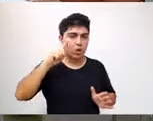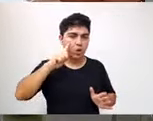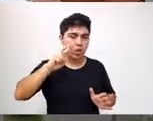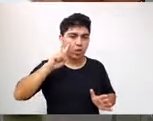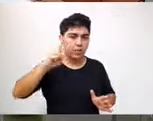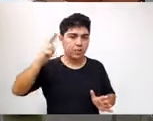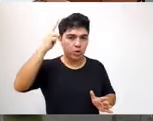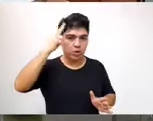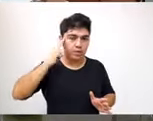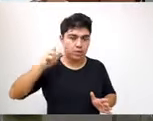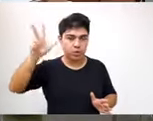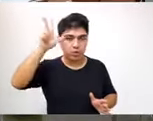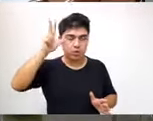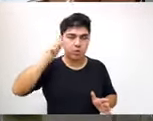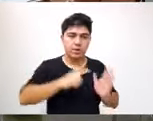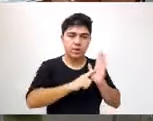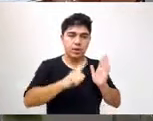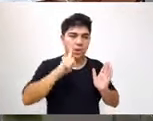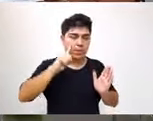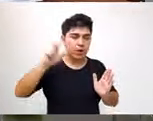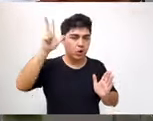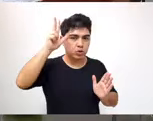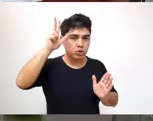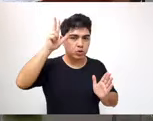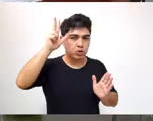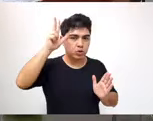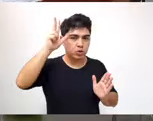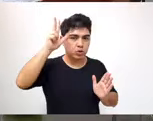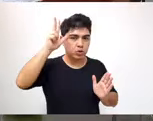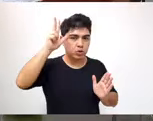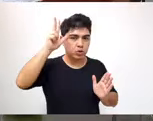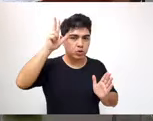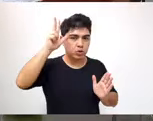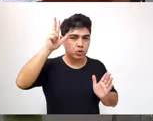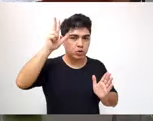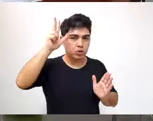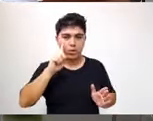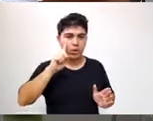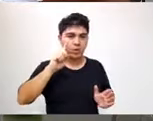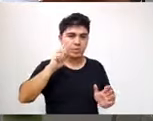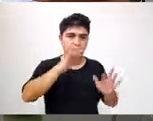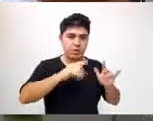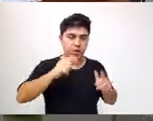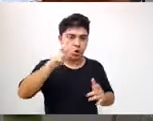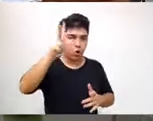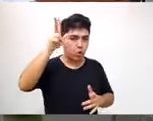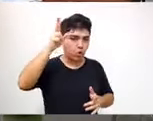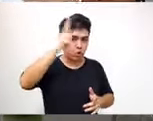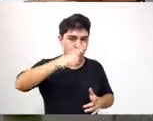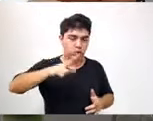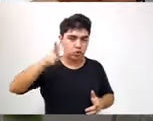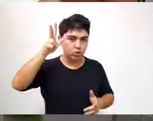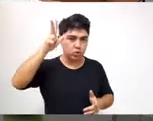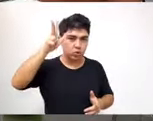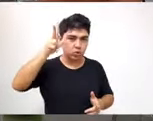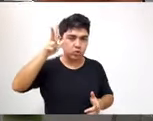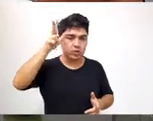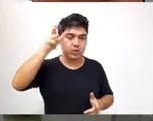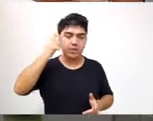el decreto número 1846 barra 2012 y el expediente número 821 barra